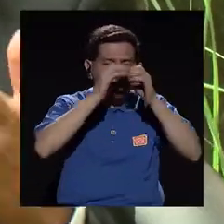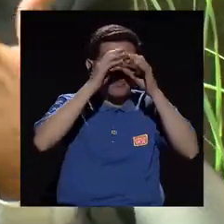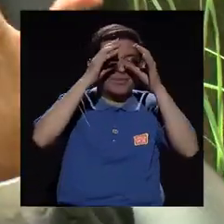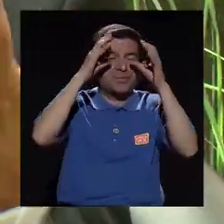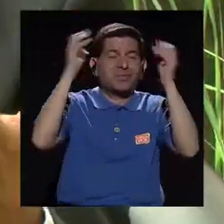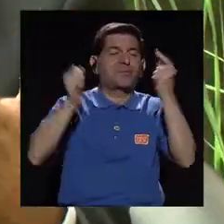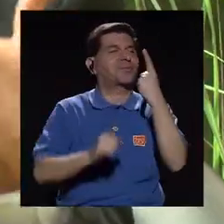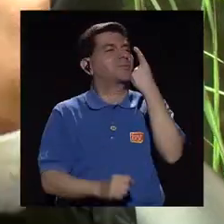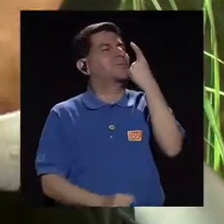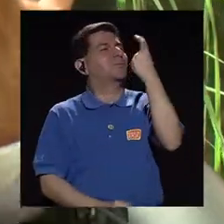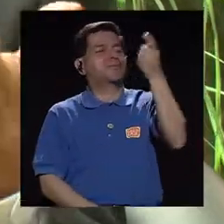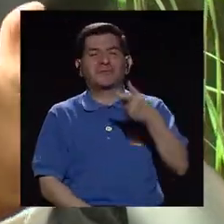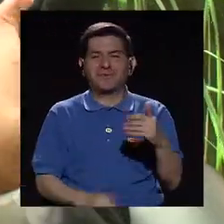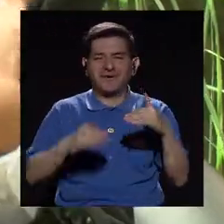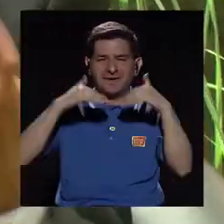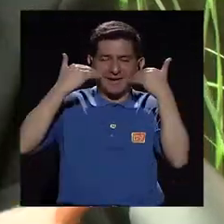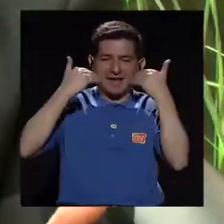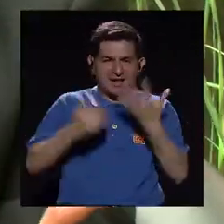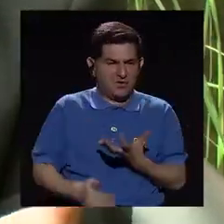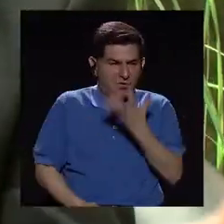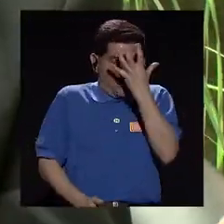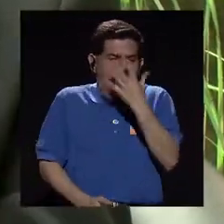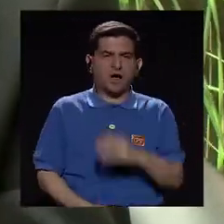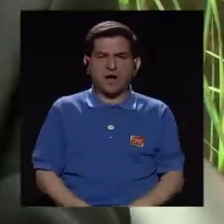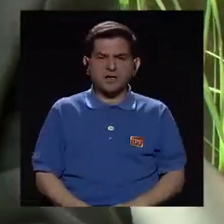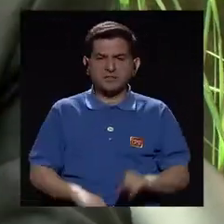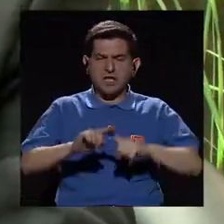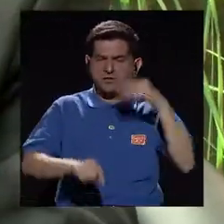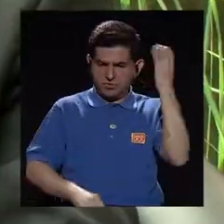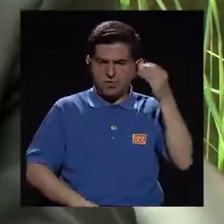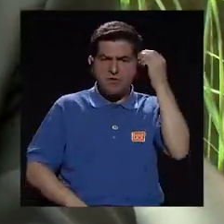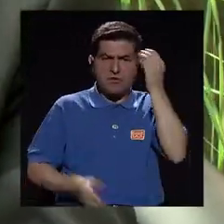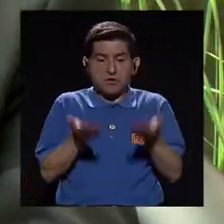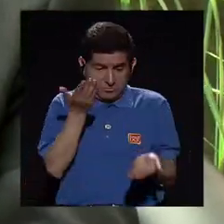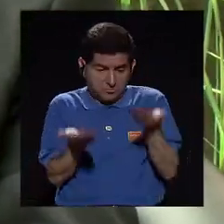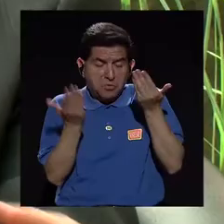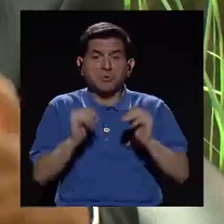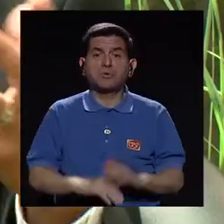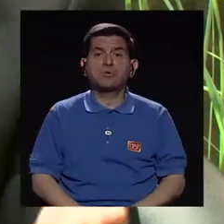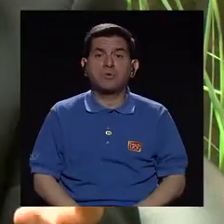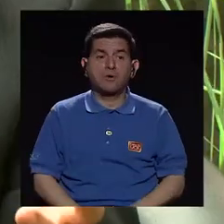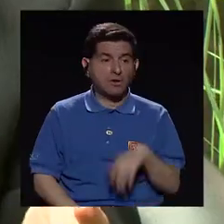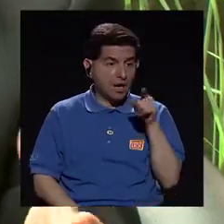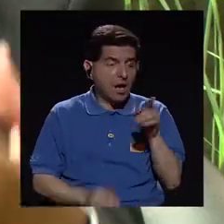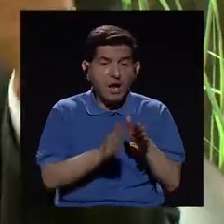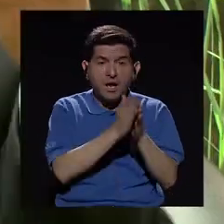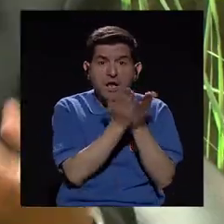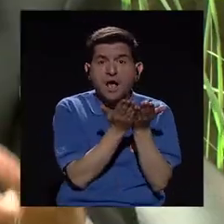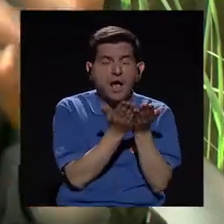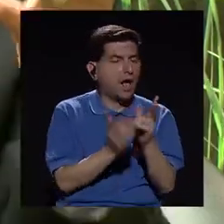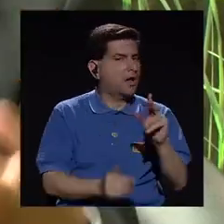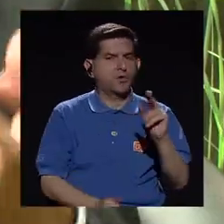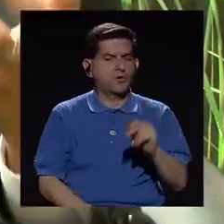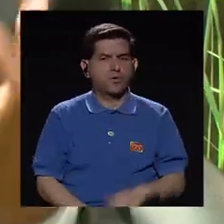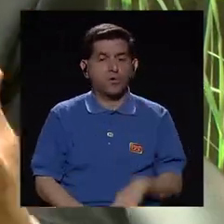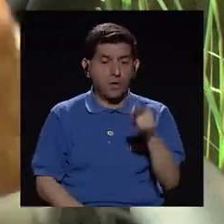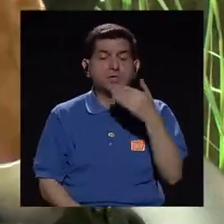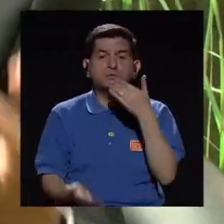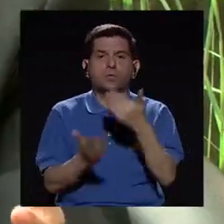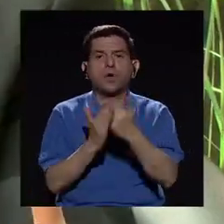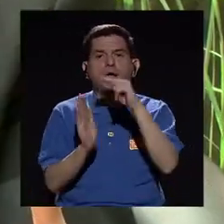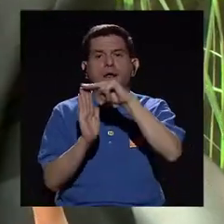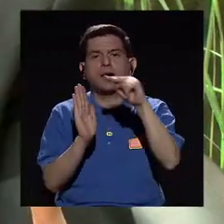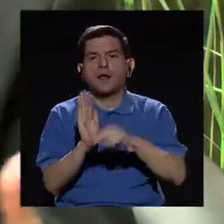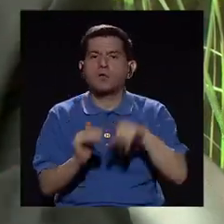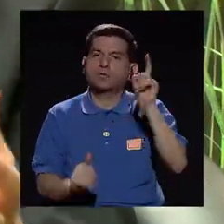fantasear, soñar, reír, enojarse, discrepar, ¿por qué no? También que ese libro es para sacar